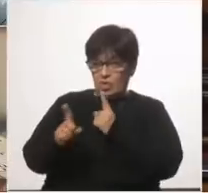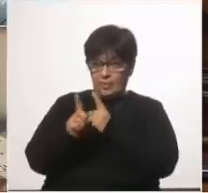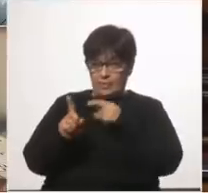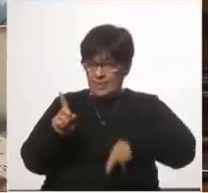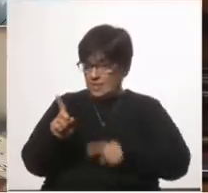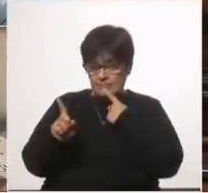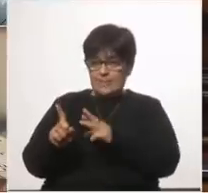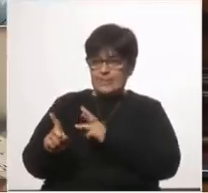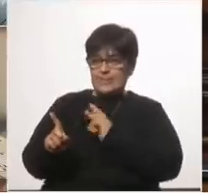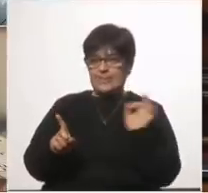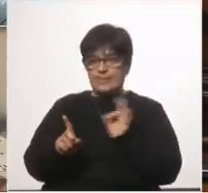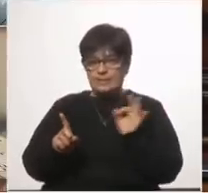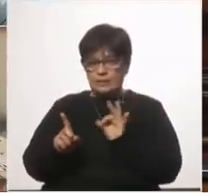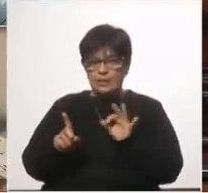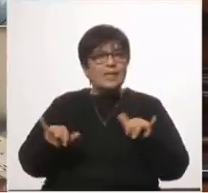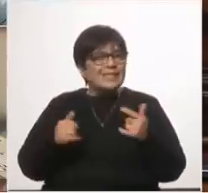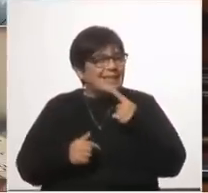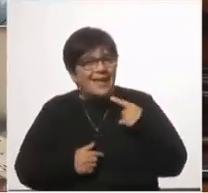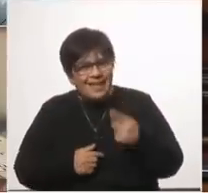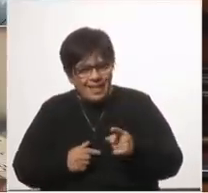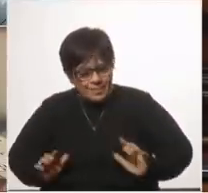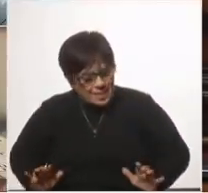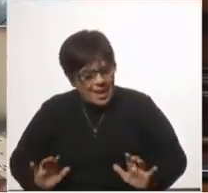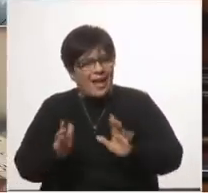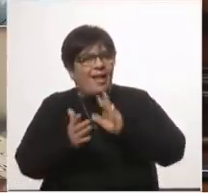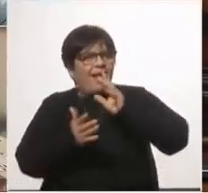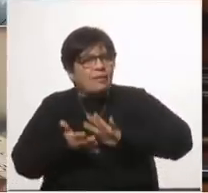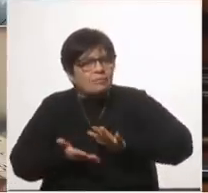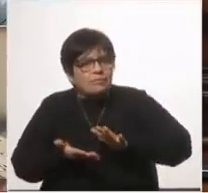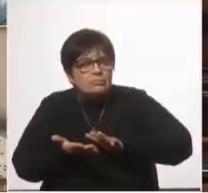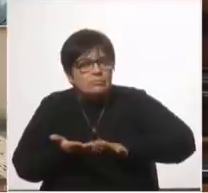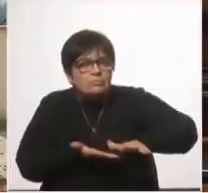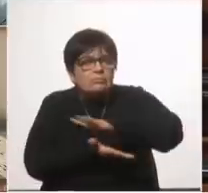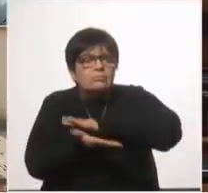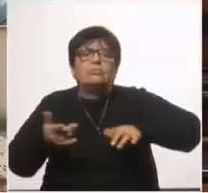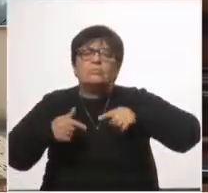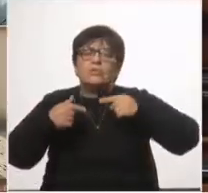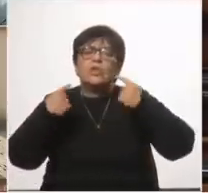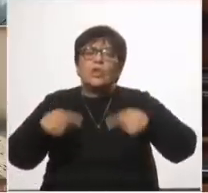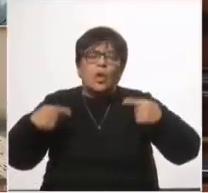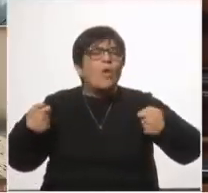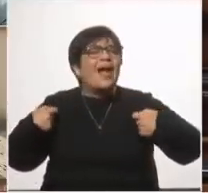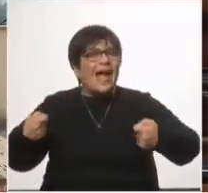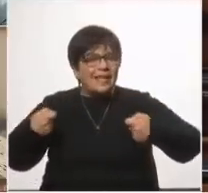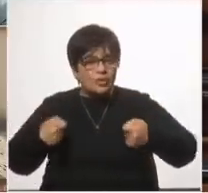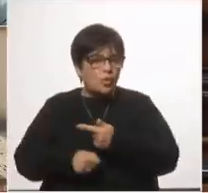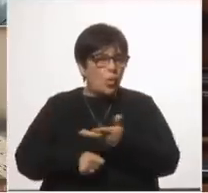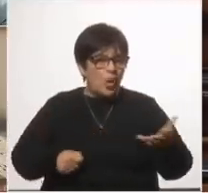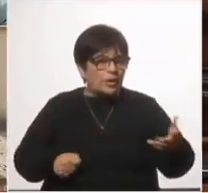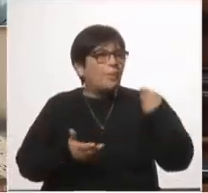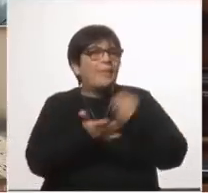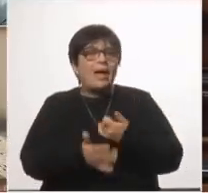¿cuáles son las acciones que ya se están diseñando para hacer frente a las secuelas? ¿cuáles son los costos de los tratamientos y su